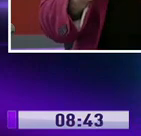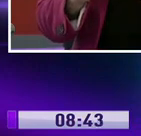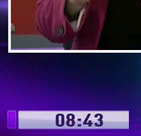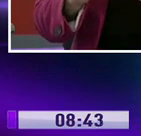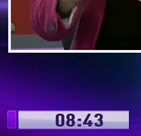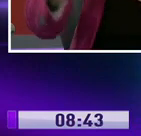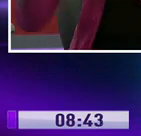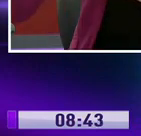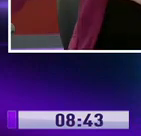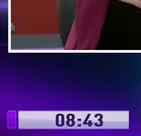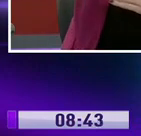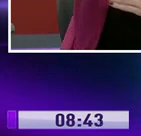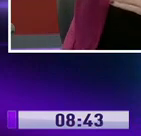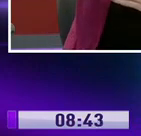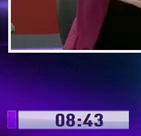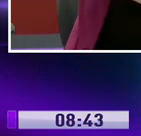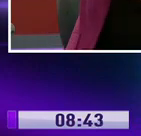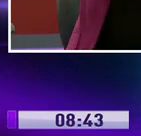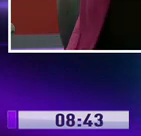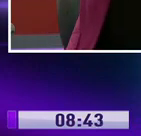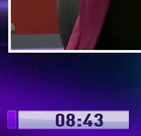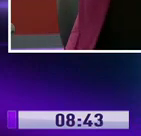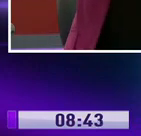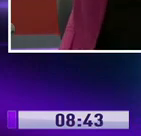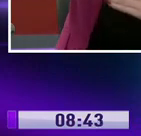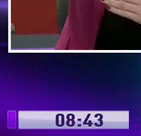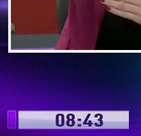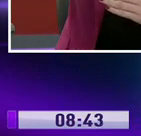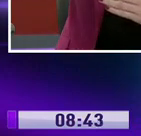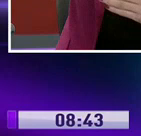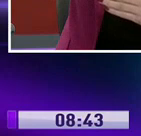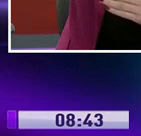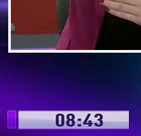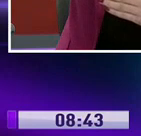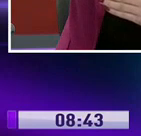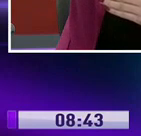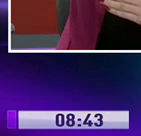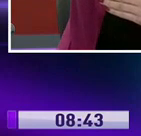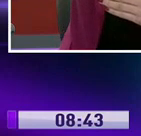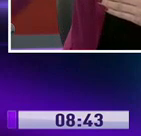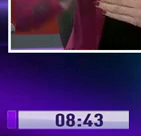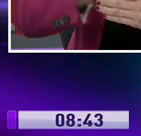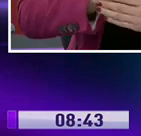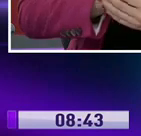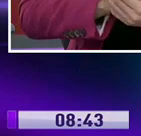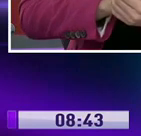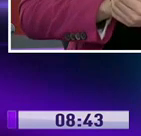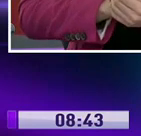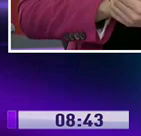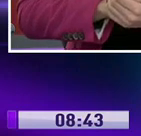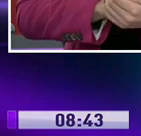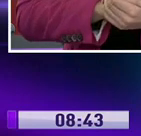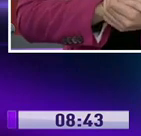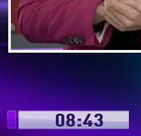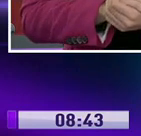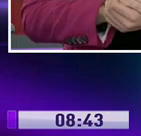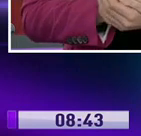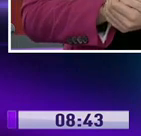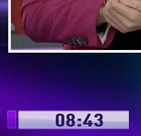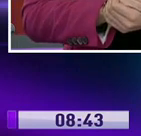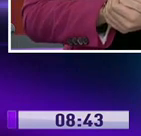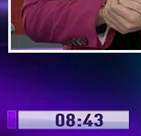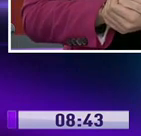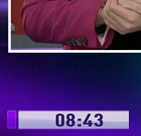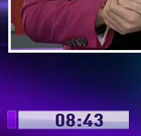críticos. ¿Va a seguir aumentando la curva epidemiológica? Así es. Tenemos todavía,